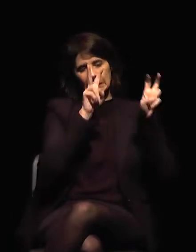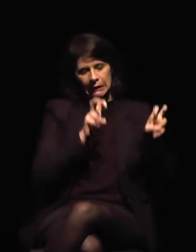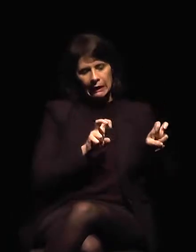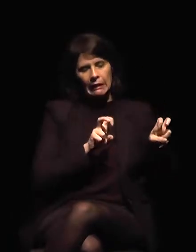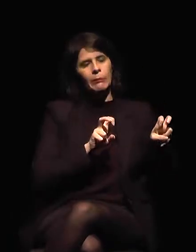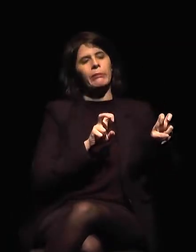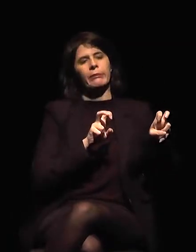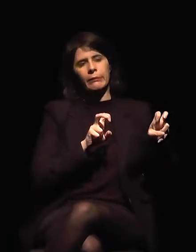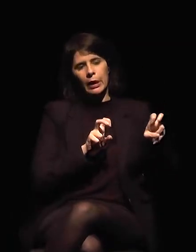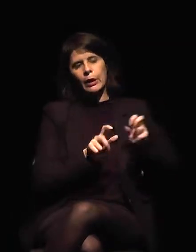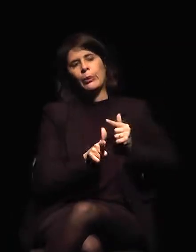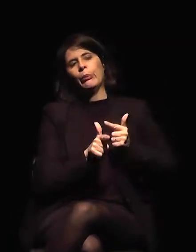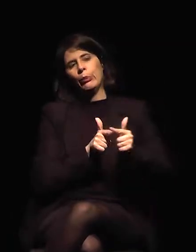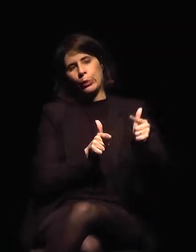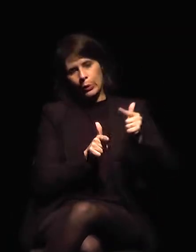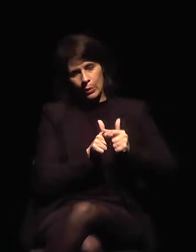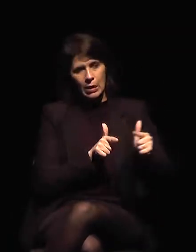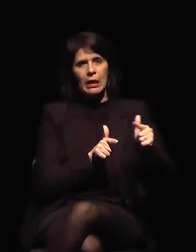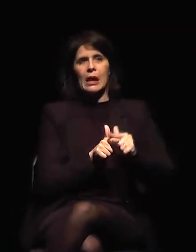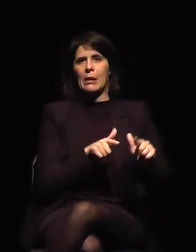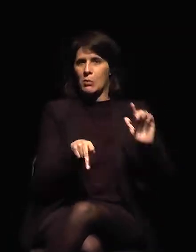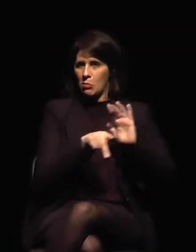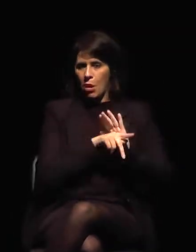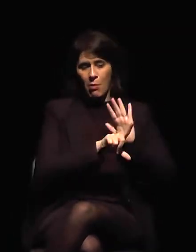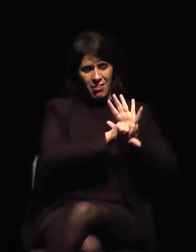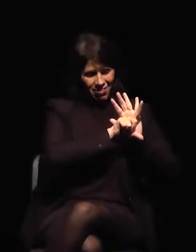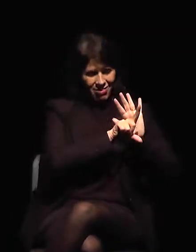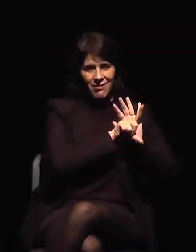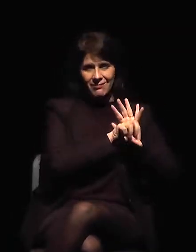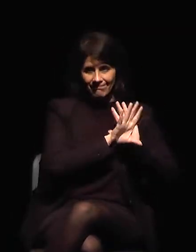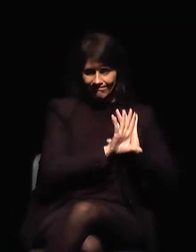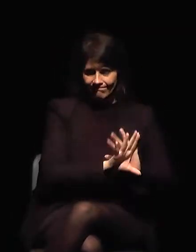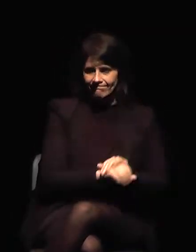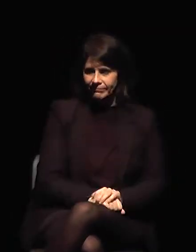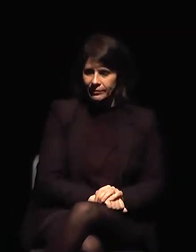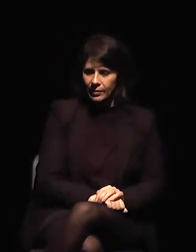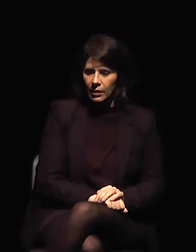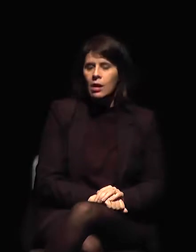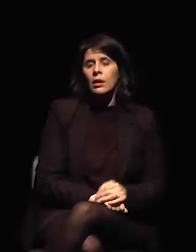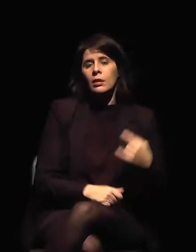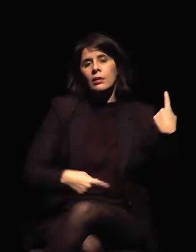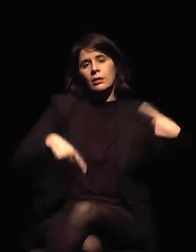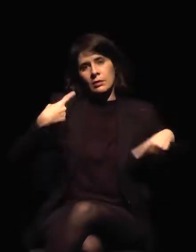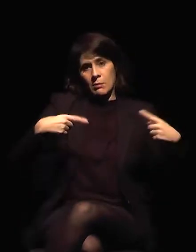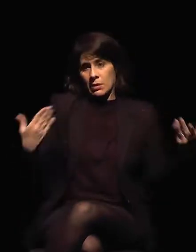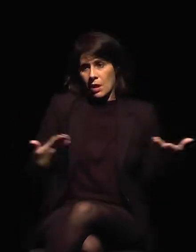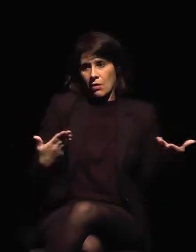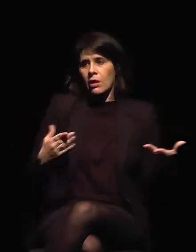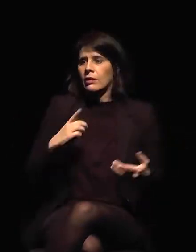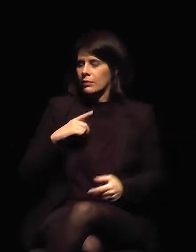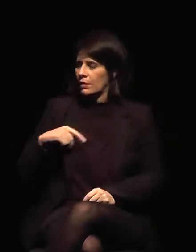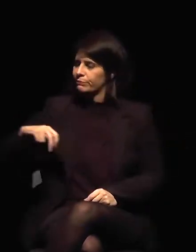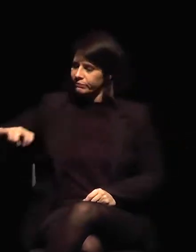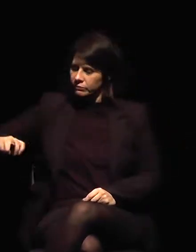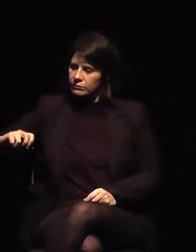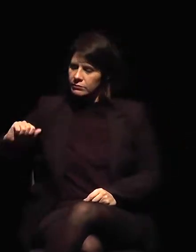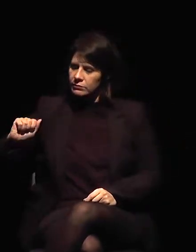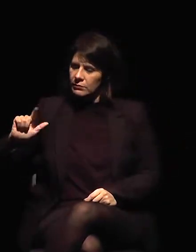Y para el debate de este tema, conto con la presencia de Alexandre y de